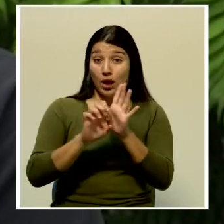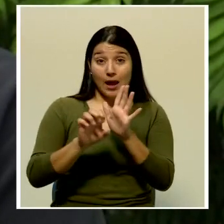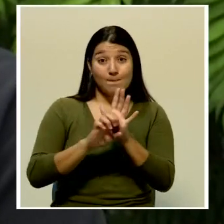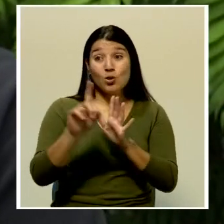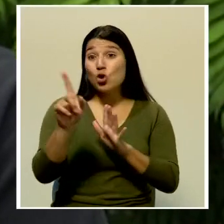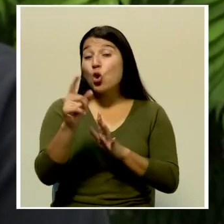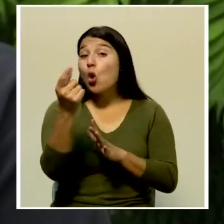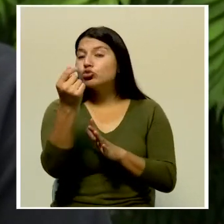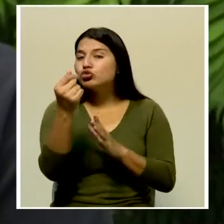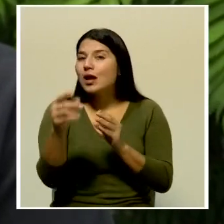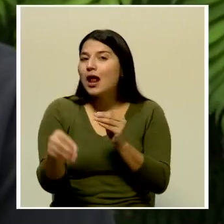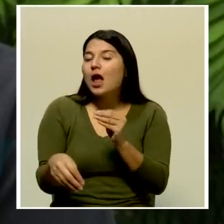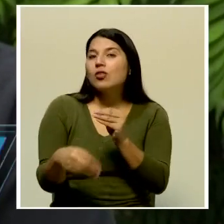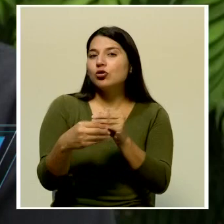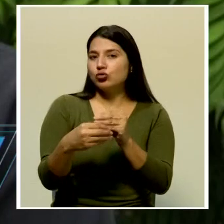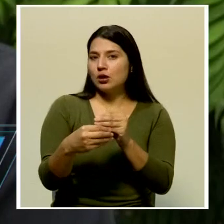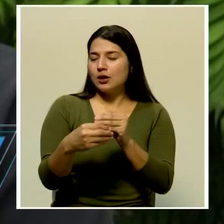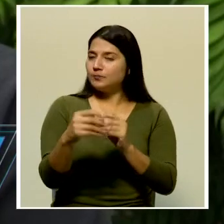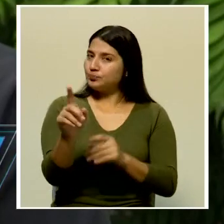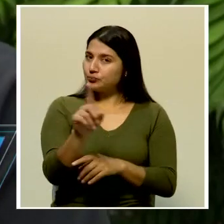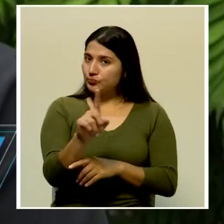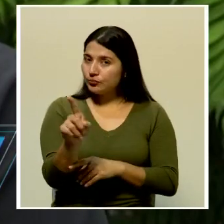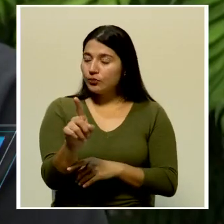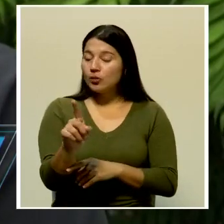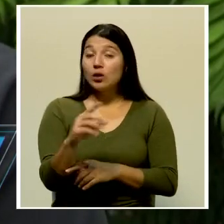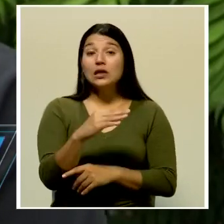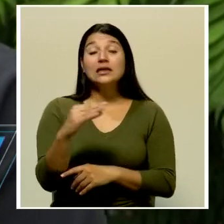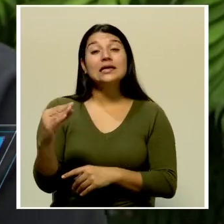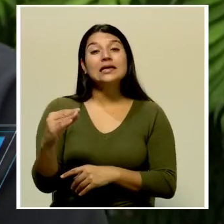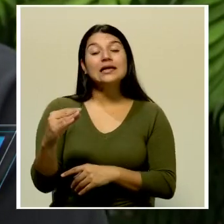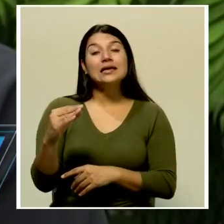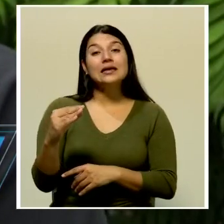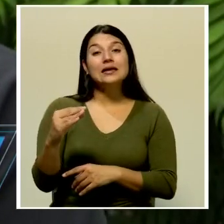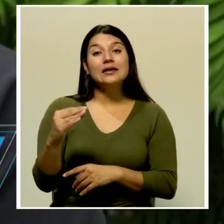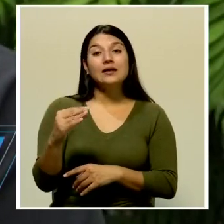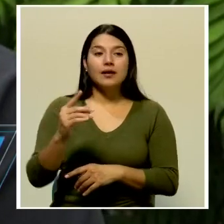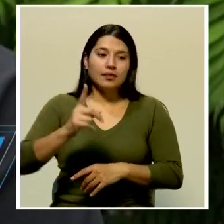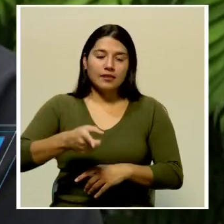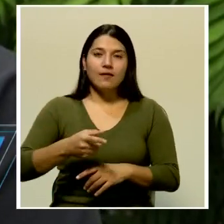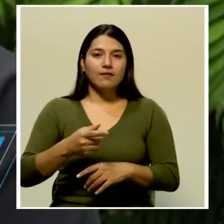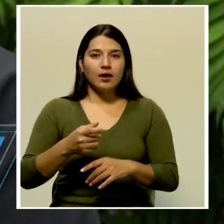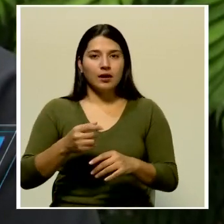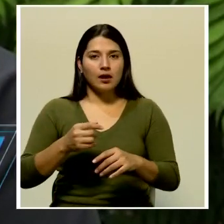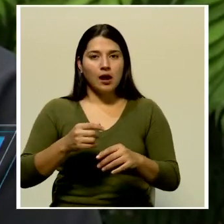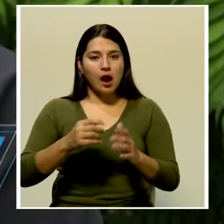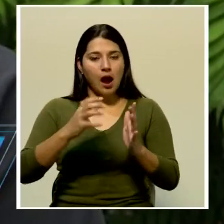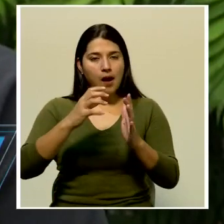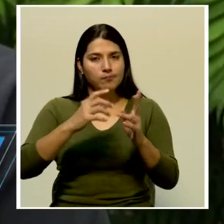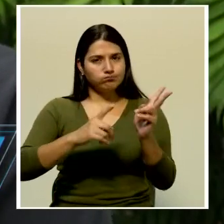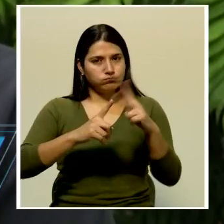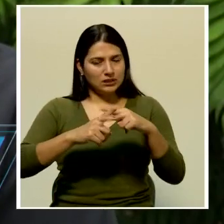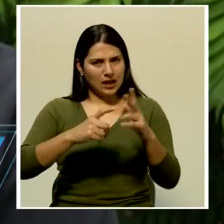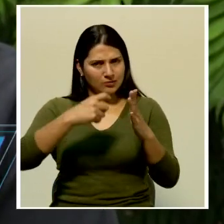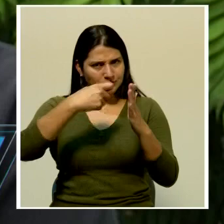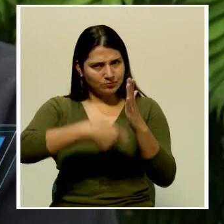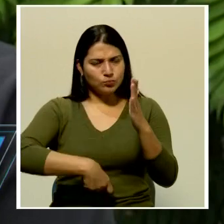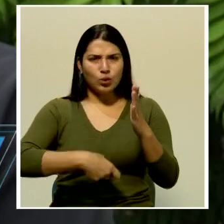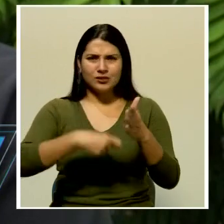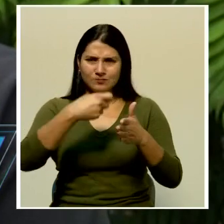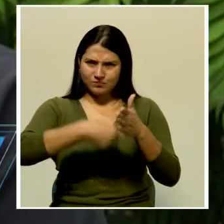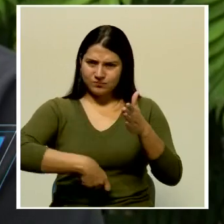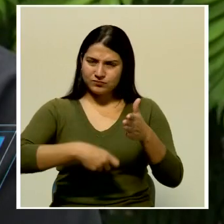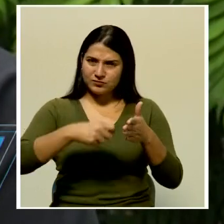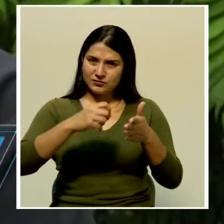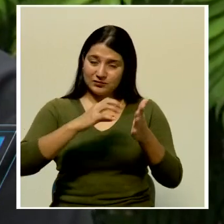adicional sino que tiene otra naturaleza y que tiene que estar grabado. Pero además, aquí tenemos que reconocer una